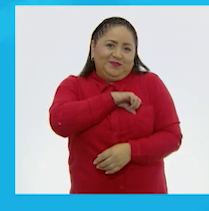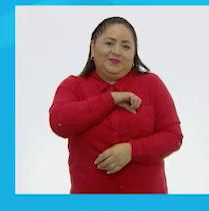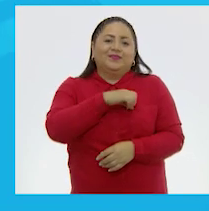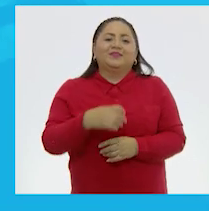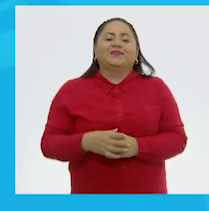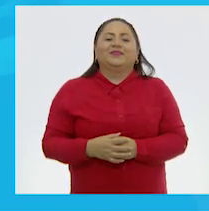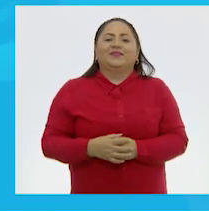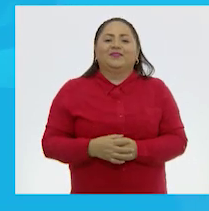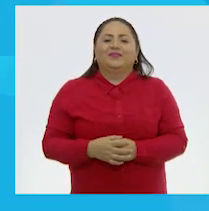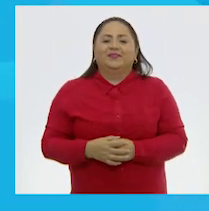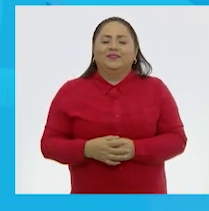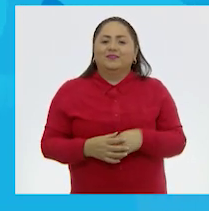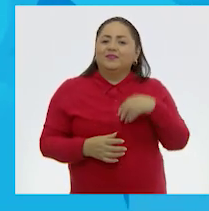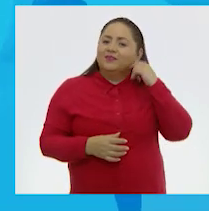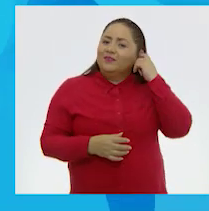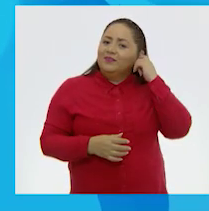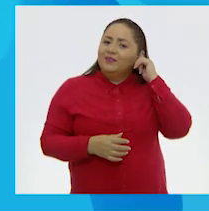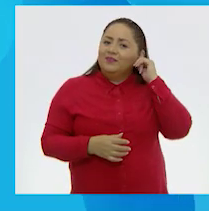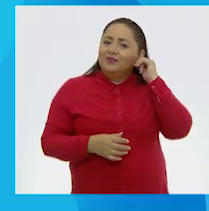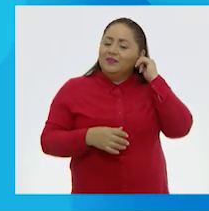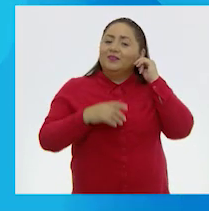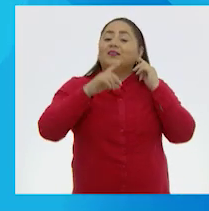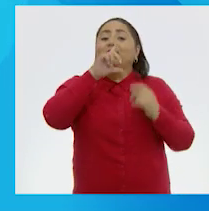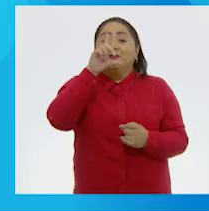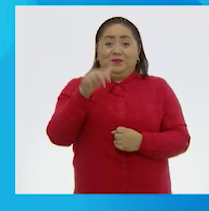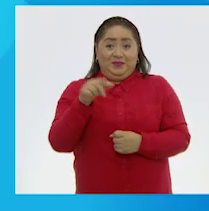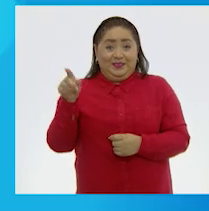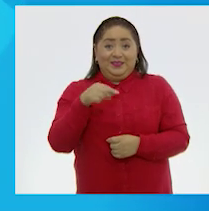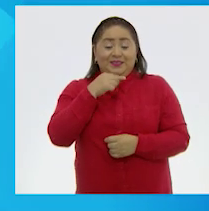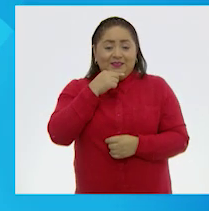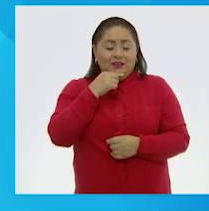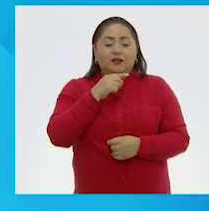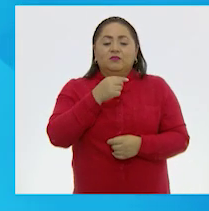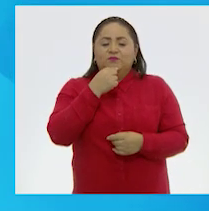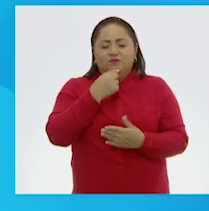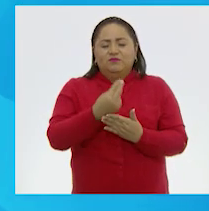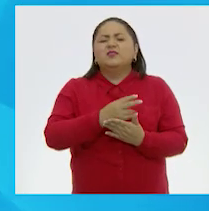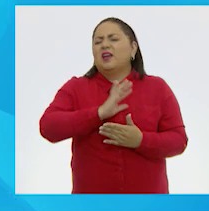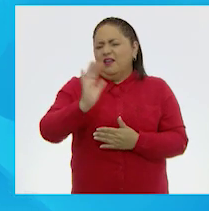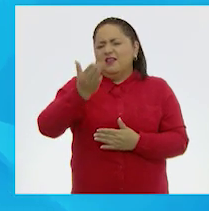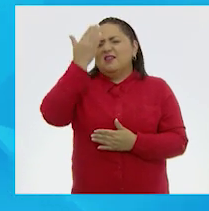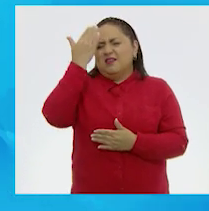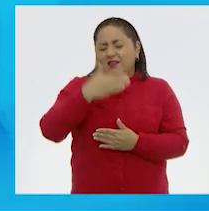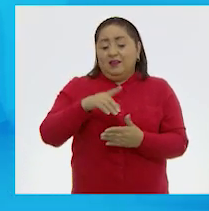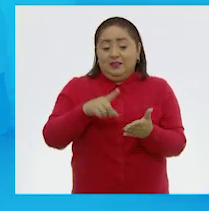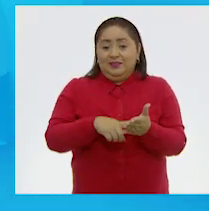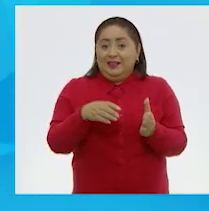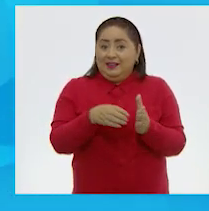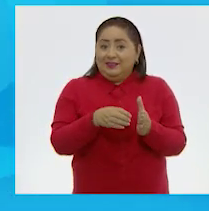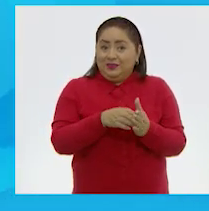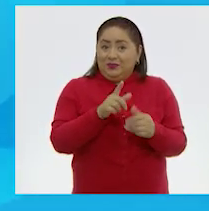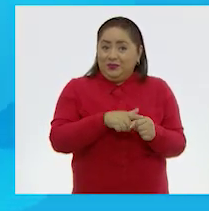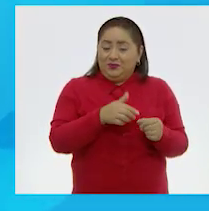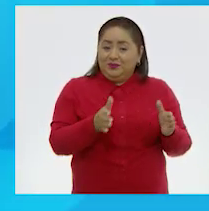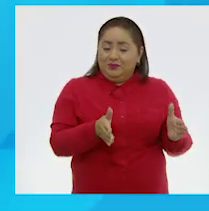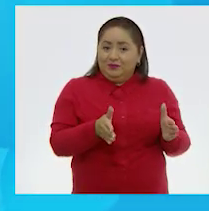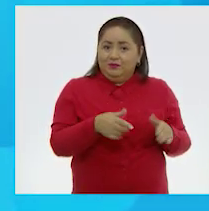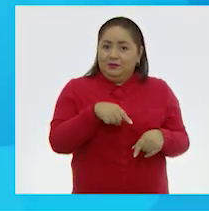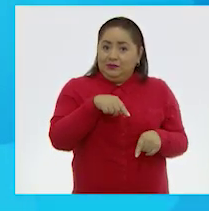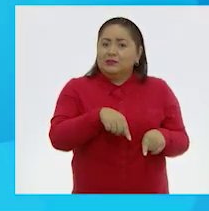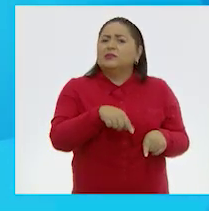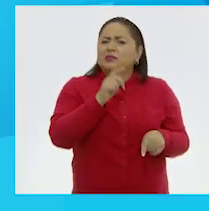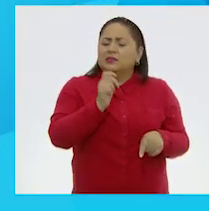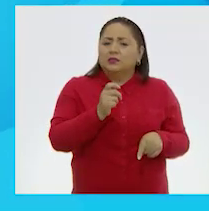caja de colores. Y entonces Julieta ya sabía que su caja era